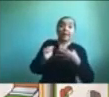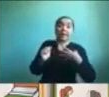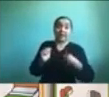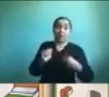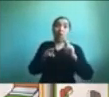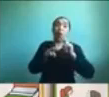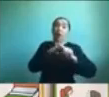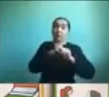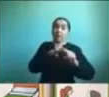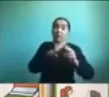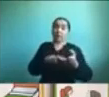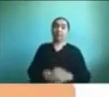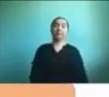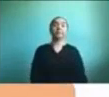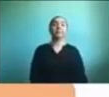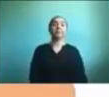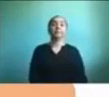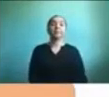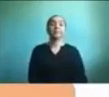así es